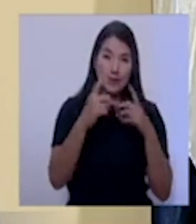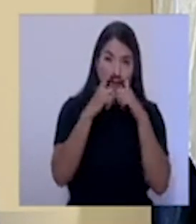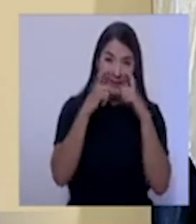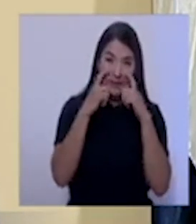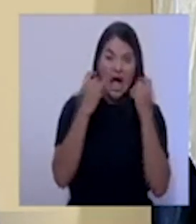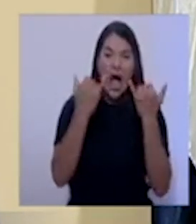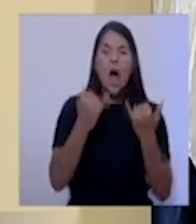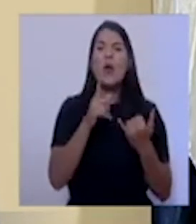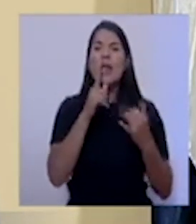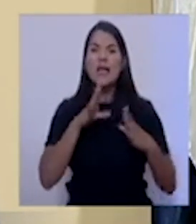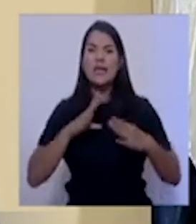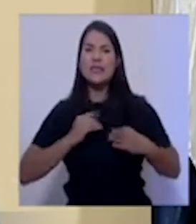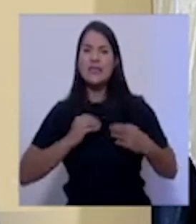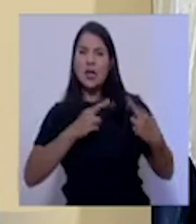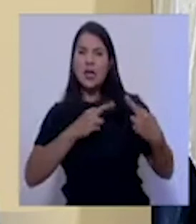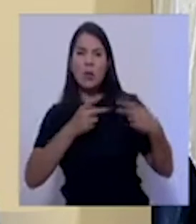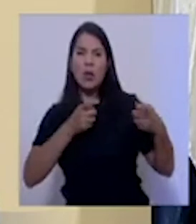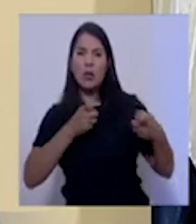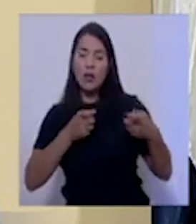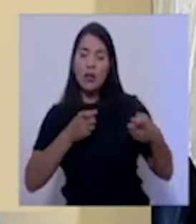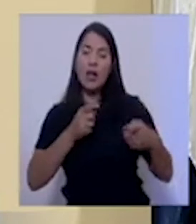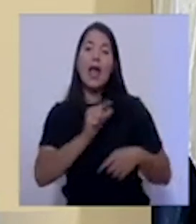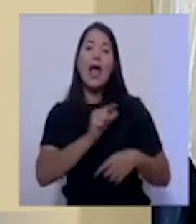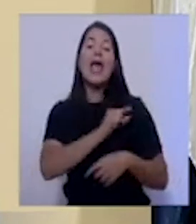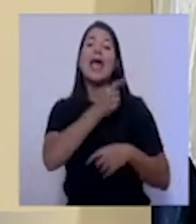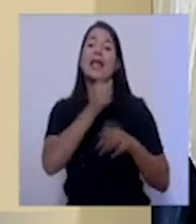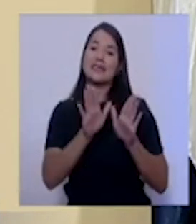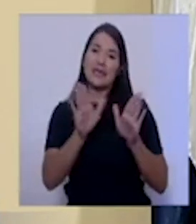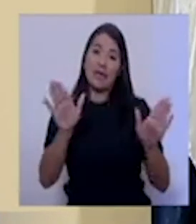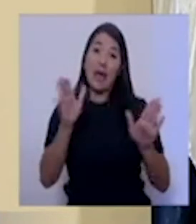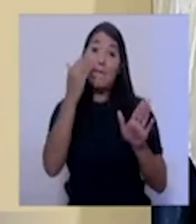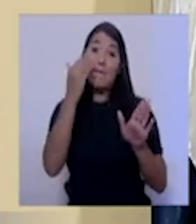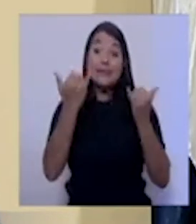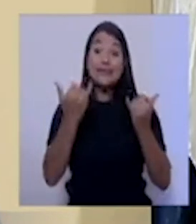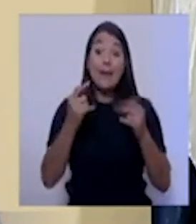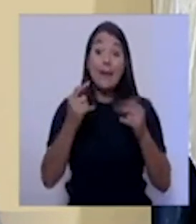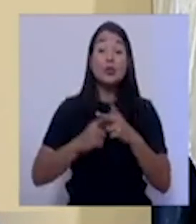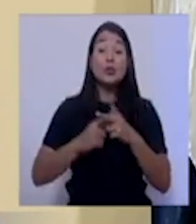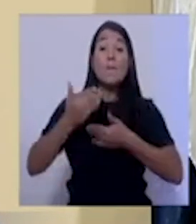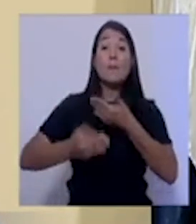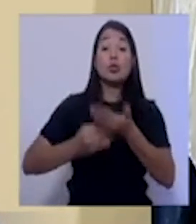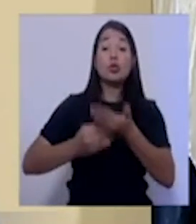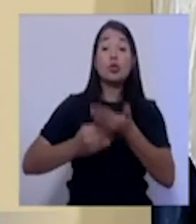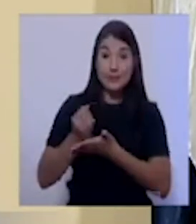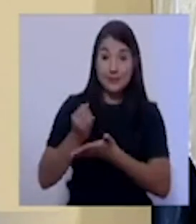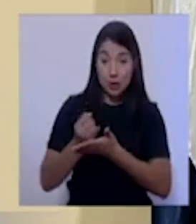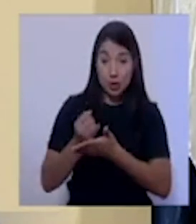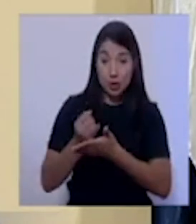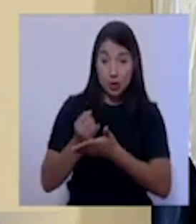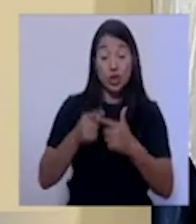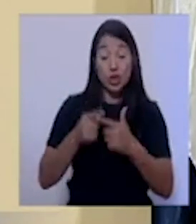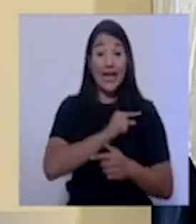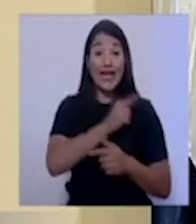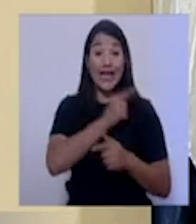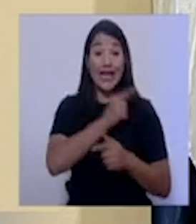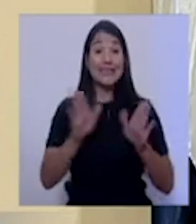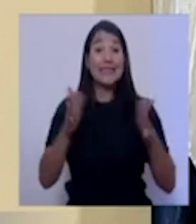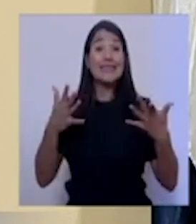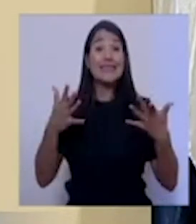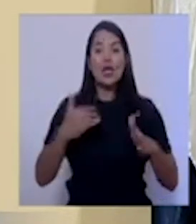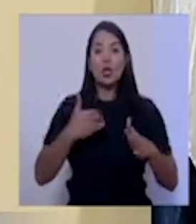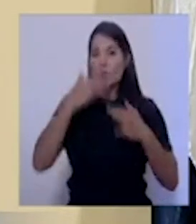La gerencia general, como parte del debido proceso, ha tomado decisiones, las cuales respetamos